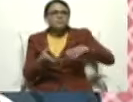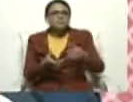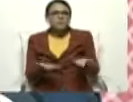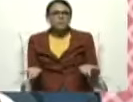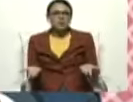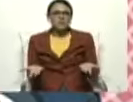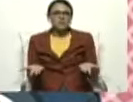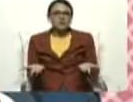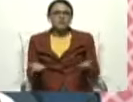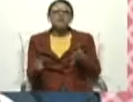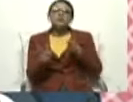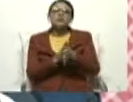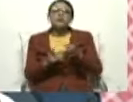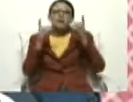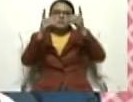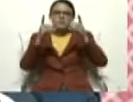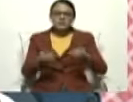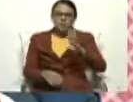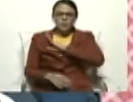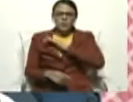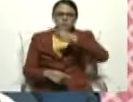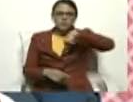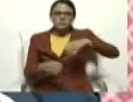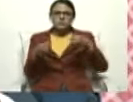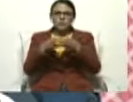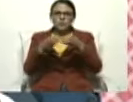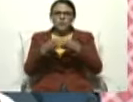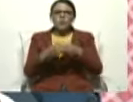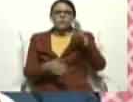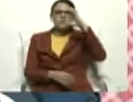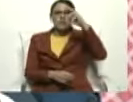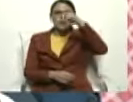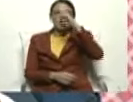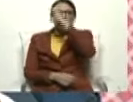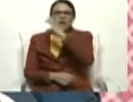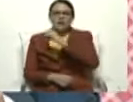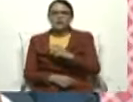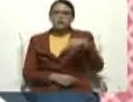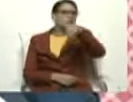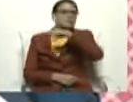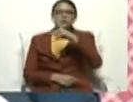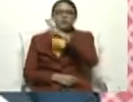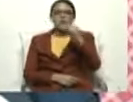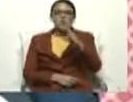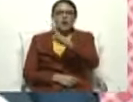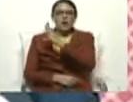Consejo Nacional Electoral. No lo aceptamos.